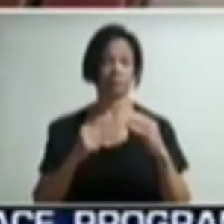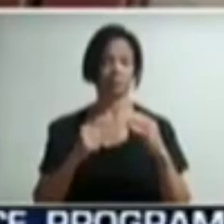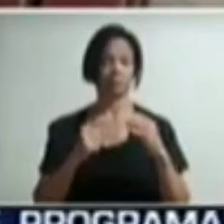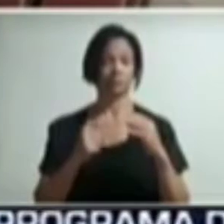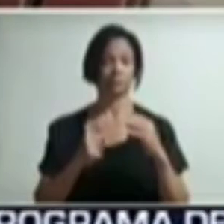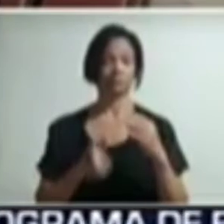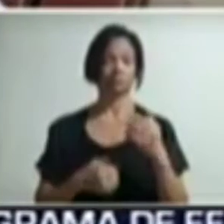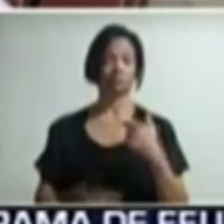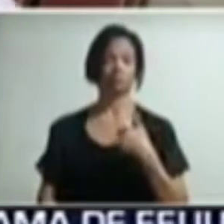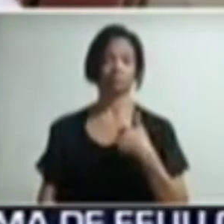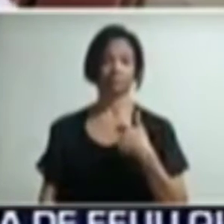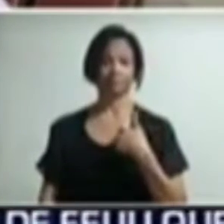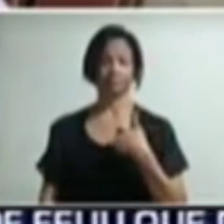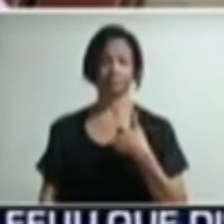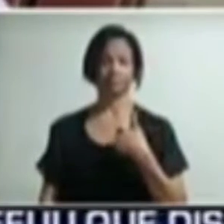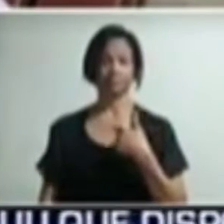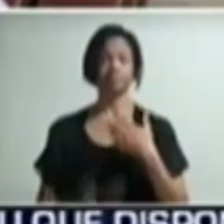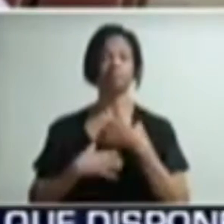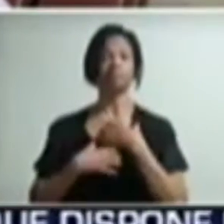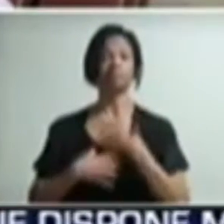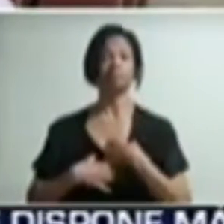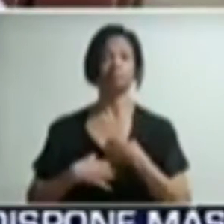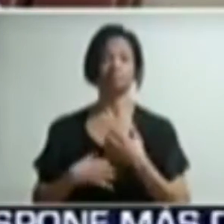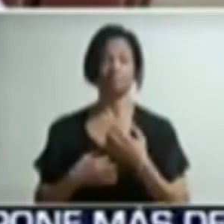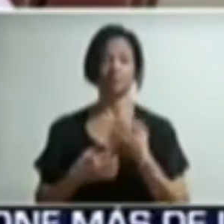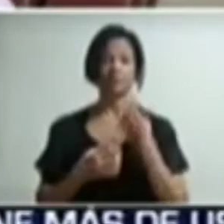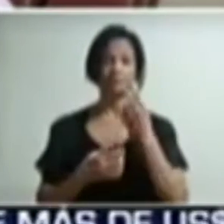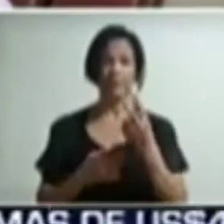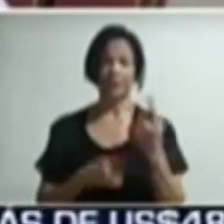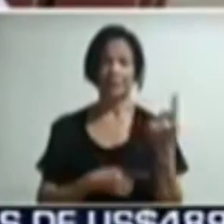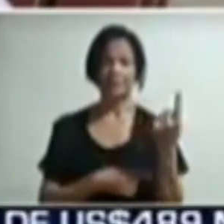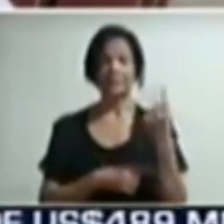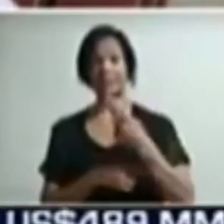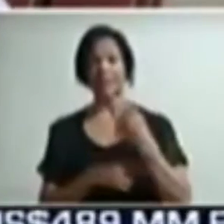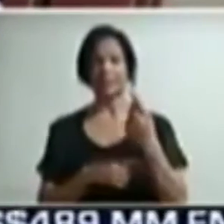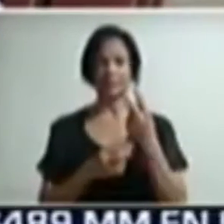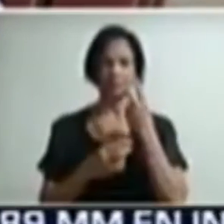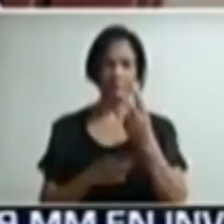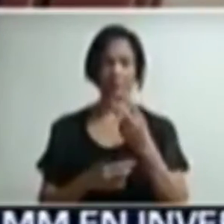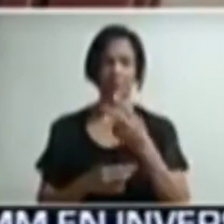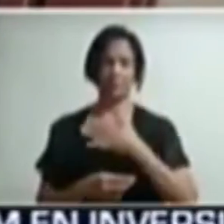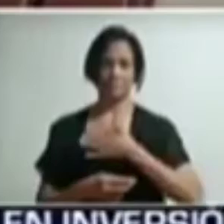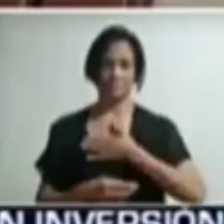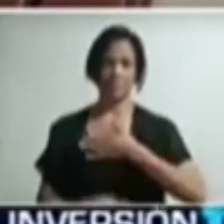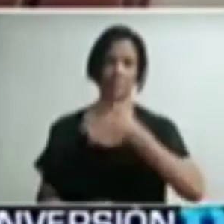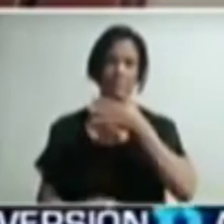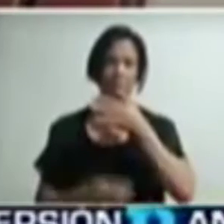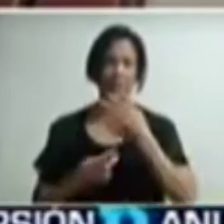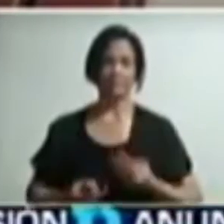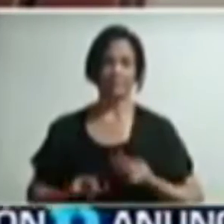Yo desearía ver ese día que yo vea a mi mamá viviendo cómoda.